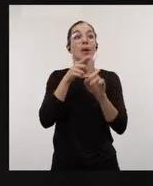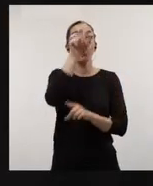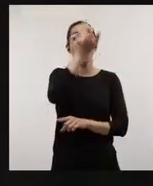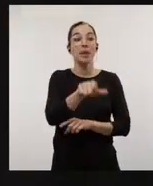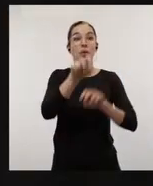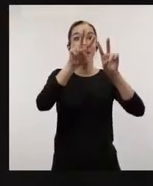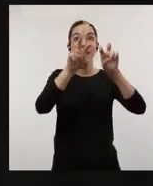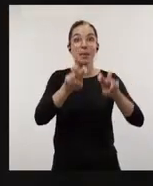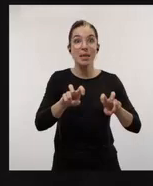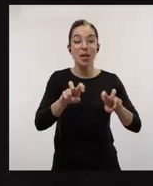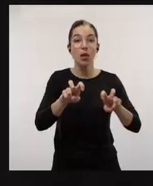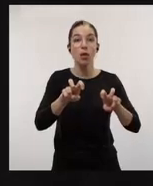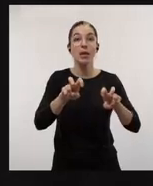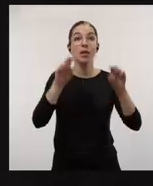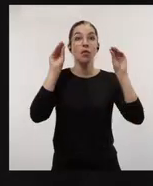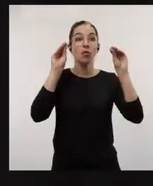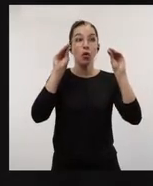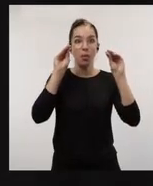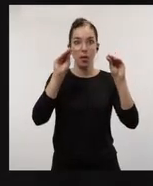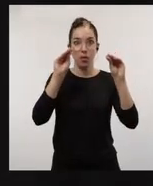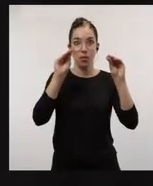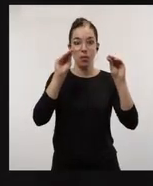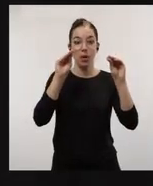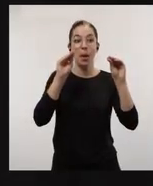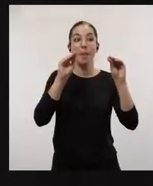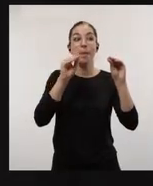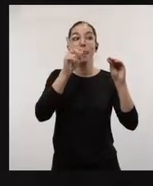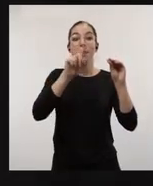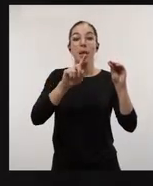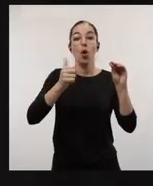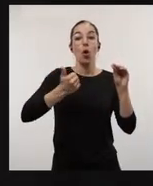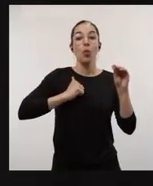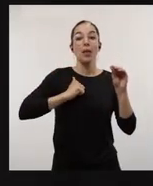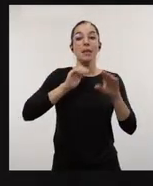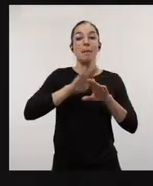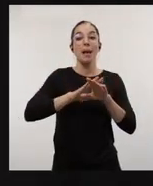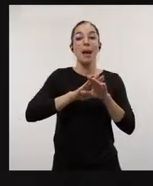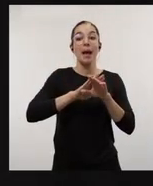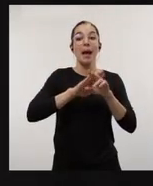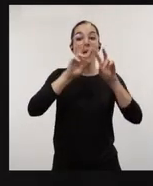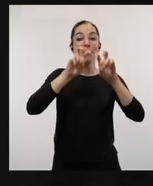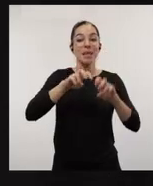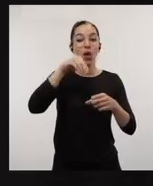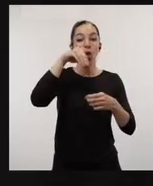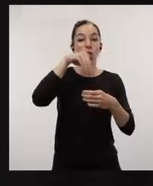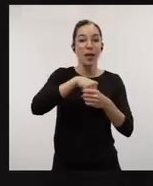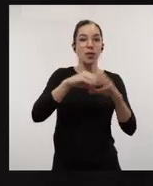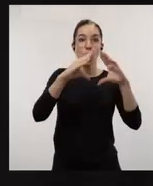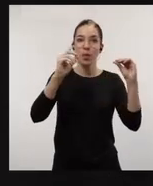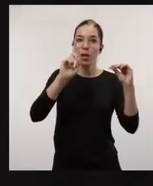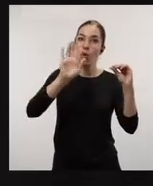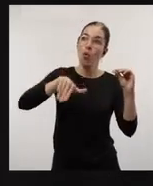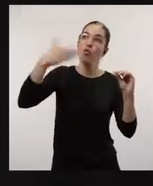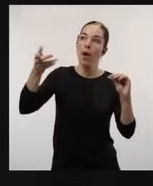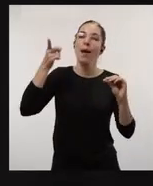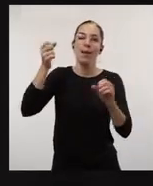conseguir que nuestros investigadores se formen y conozcan las oportunidades que tienen de trabajar en su labor investigadora fuera de